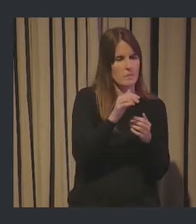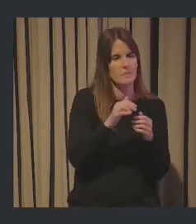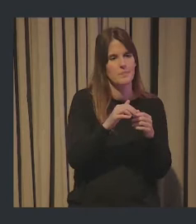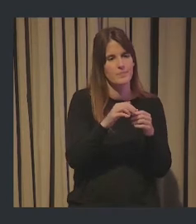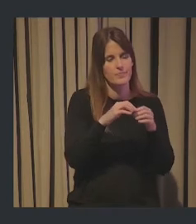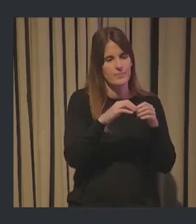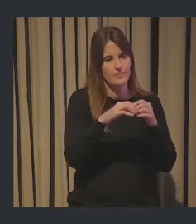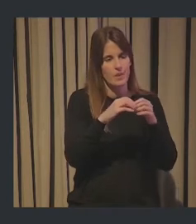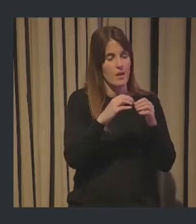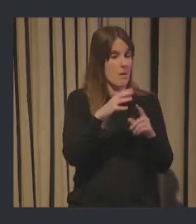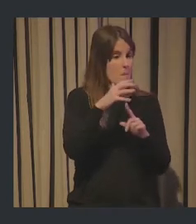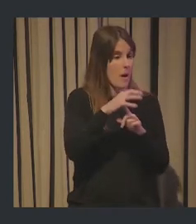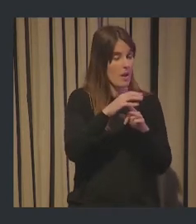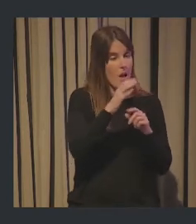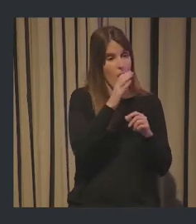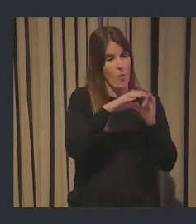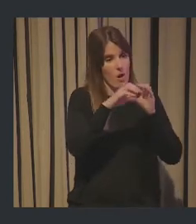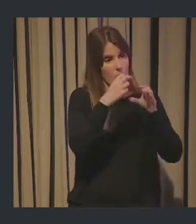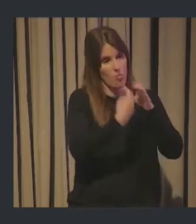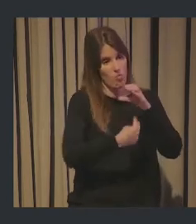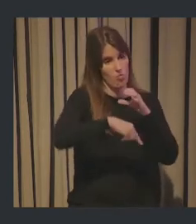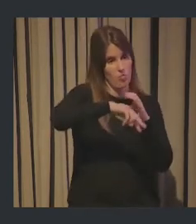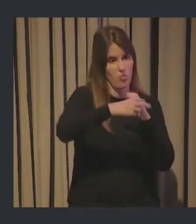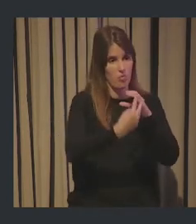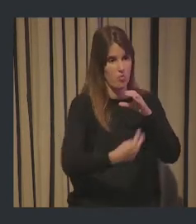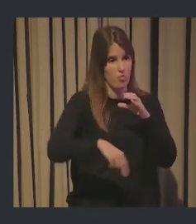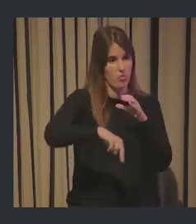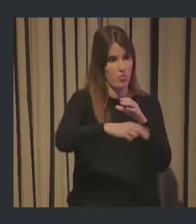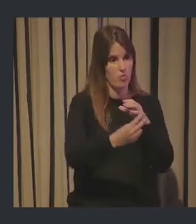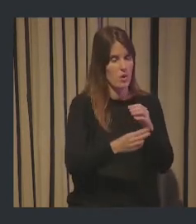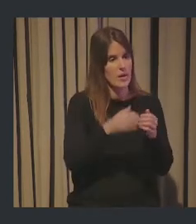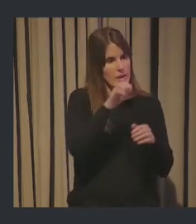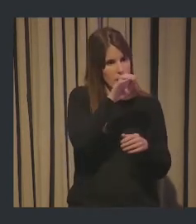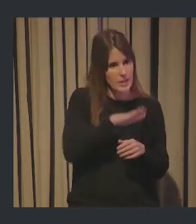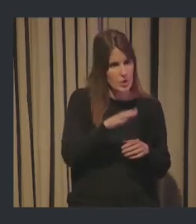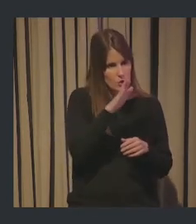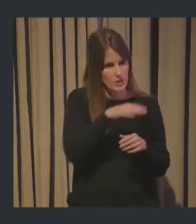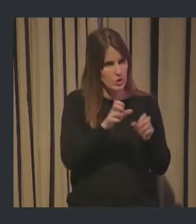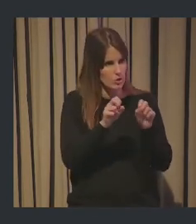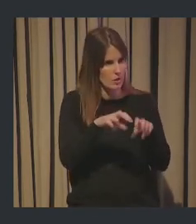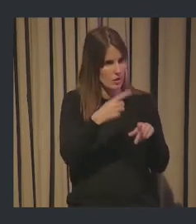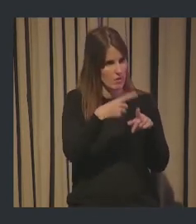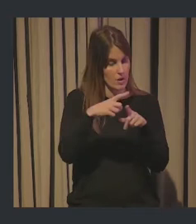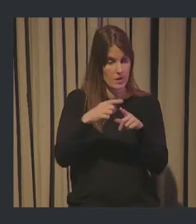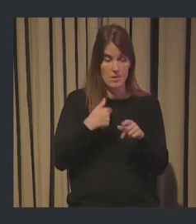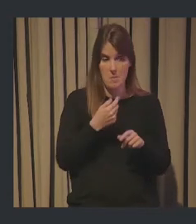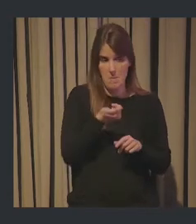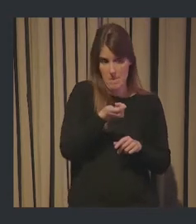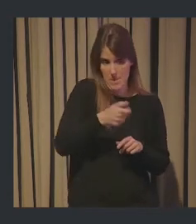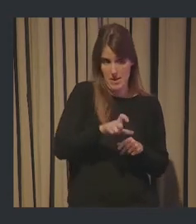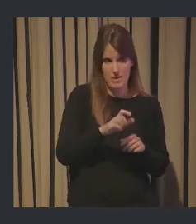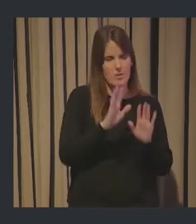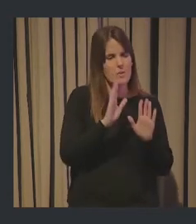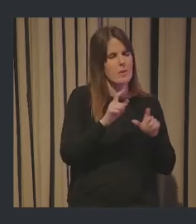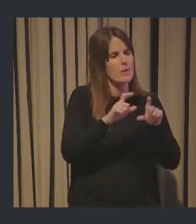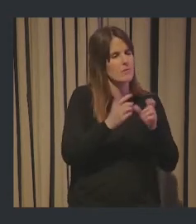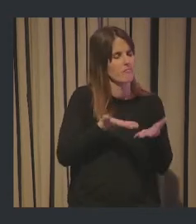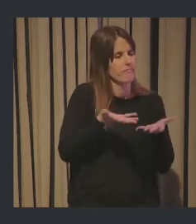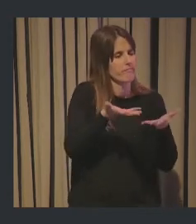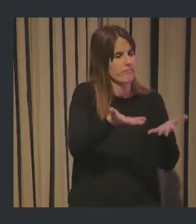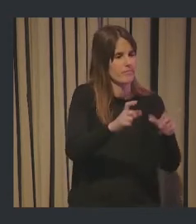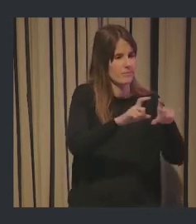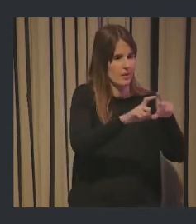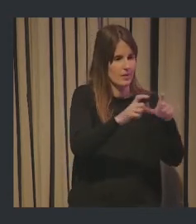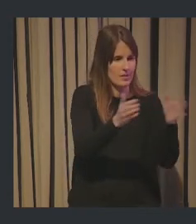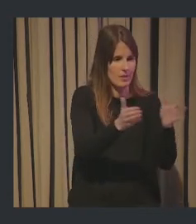acuáticos, si voy con un niño, si voy sin niños. Bueno, pues esto es exactamente igual, pero lo brindamos a las organizaciones para que sepan cómo pueden